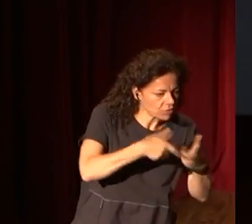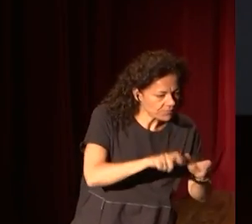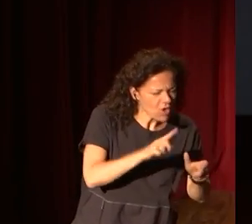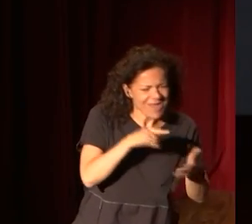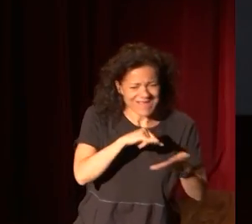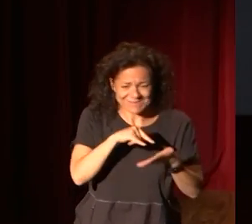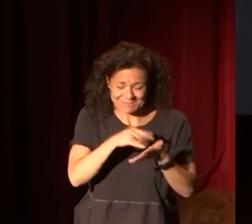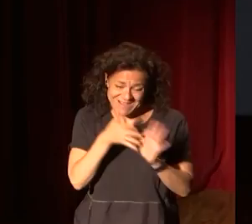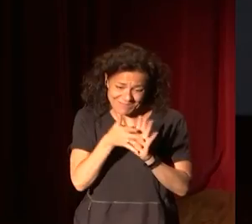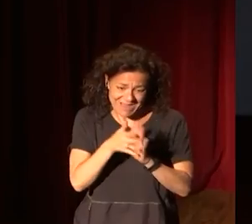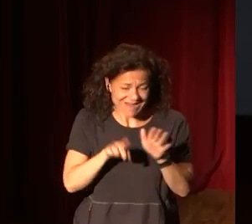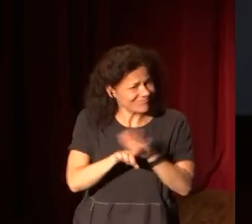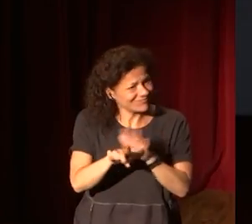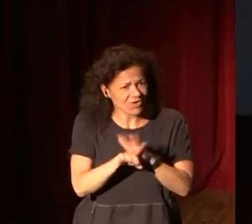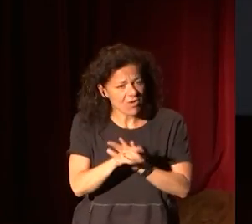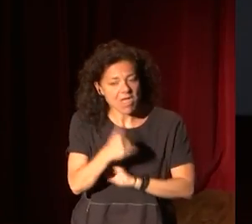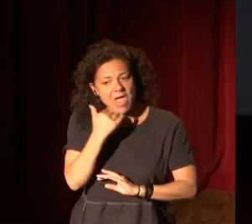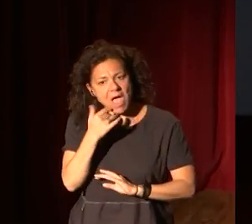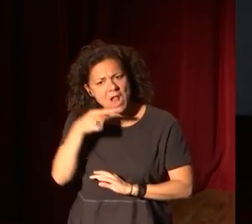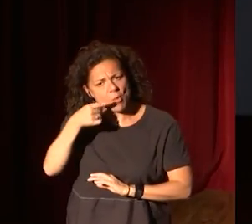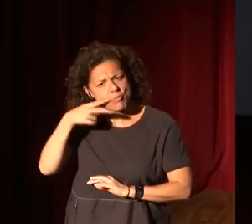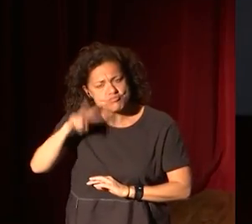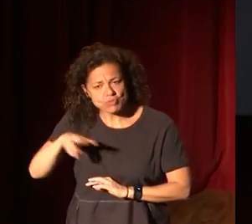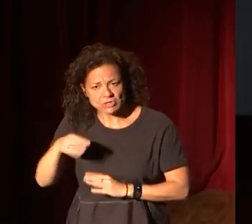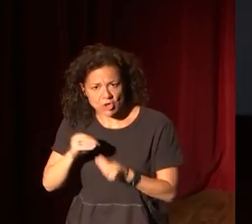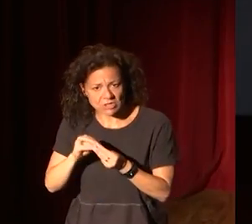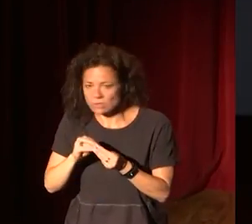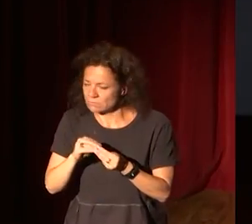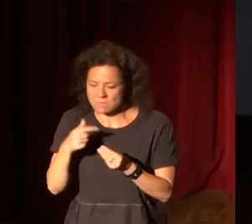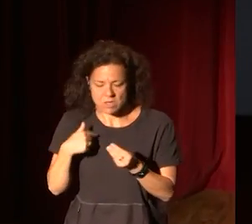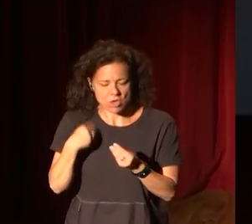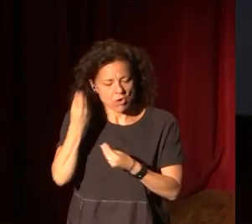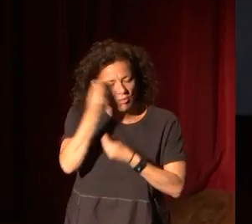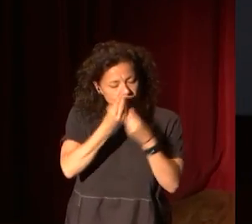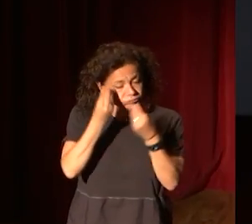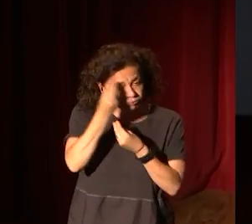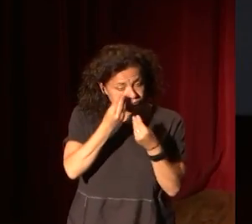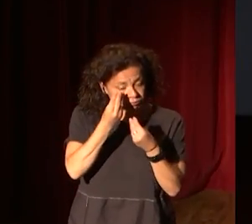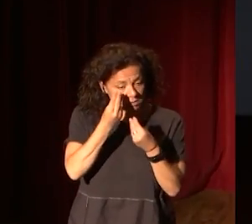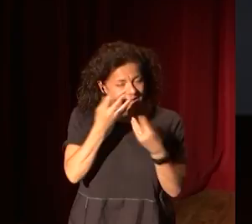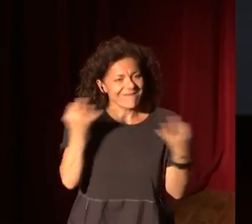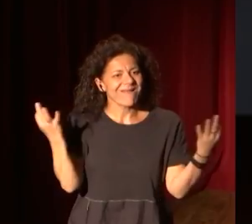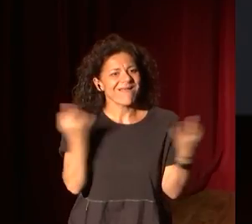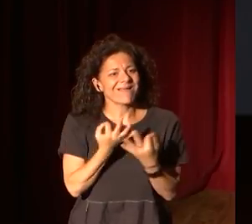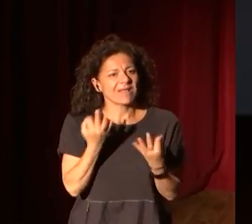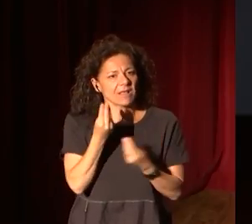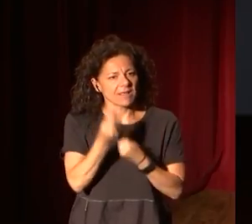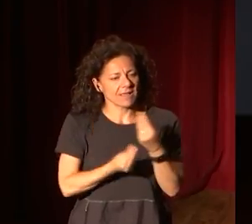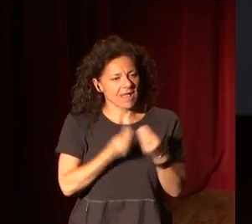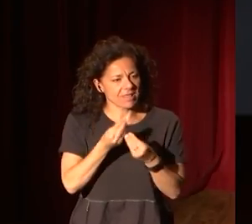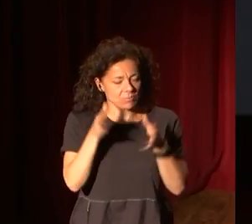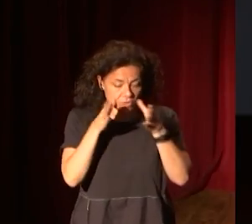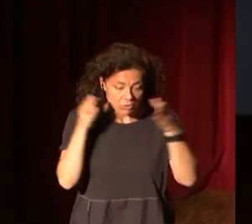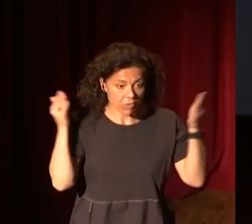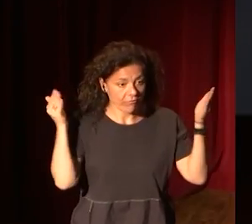desarrollo, yo no voy explicar algo que ha hecho el museo, sino voy a pensar un poco sobre qué es lo que hacemos en